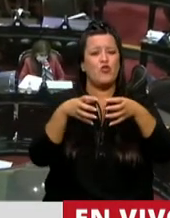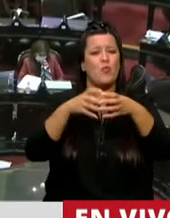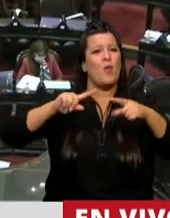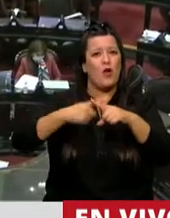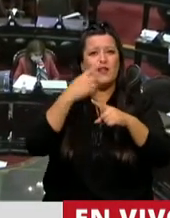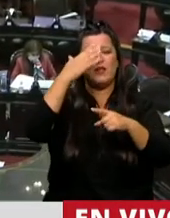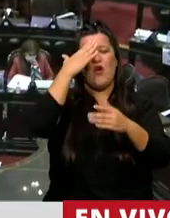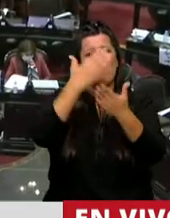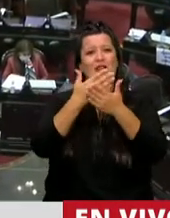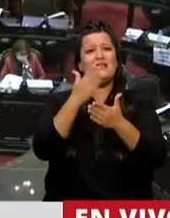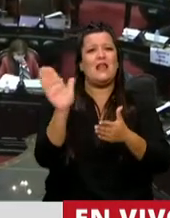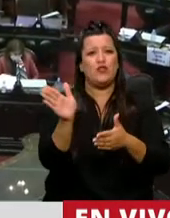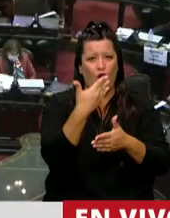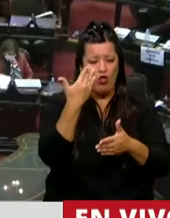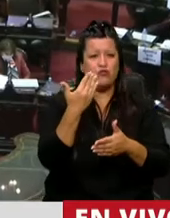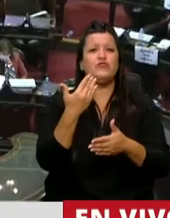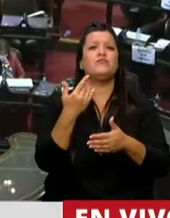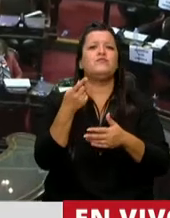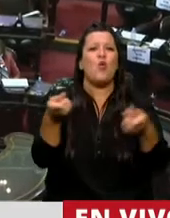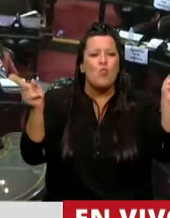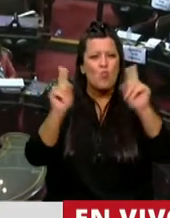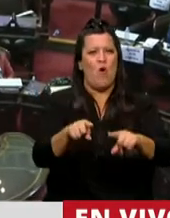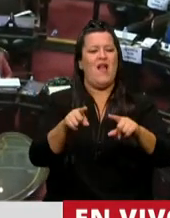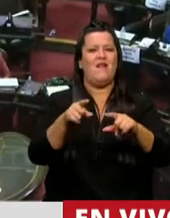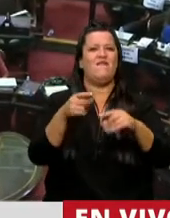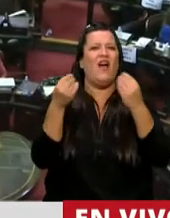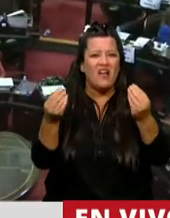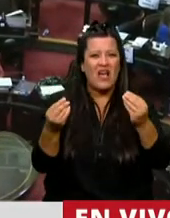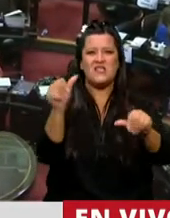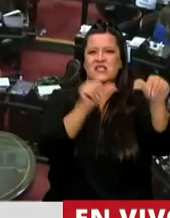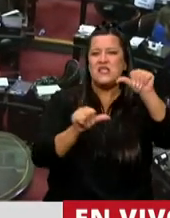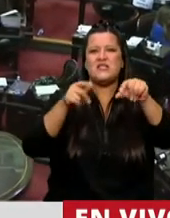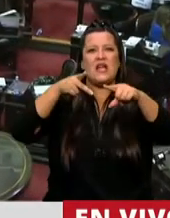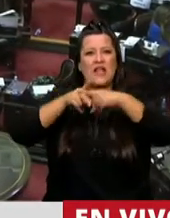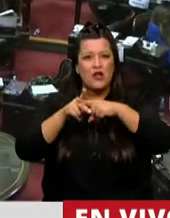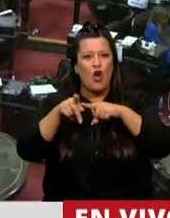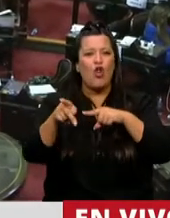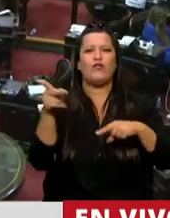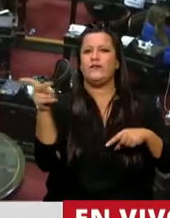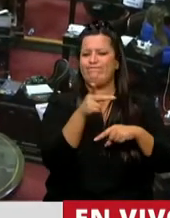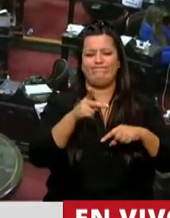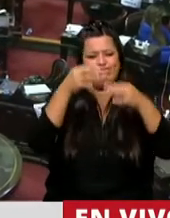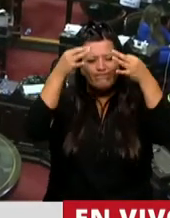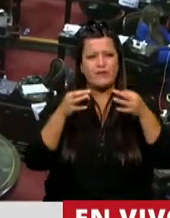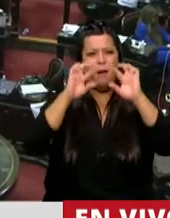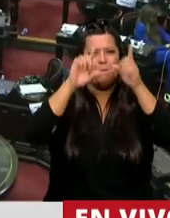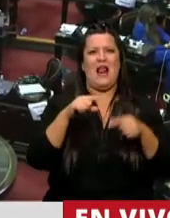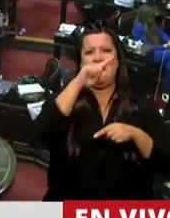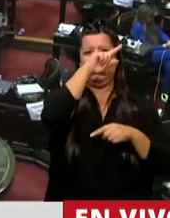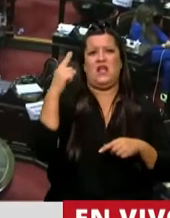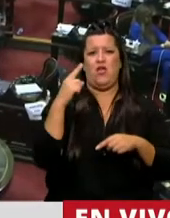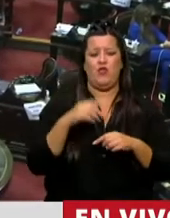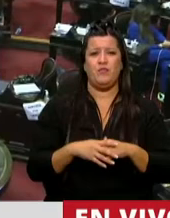los destinos de los argentinos, de volver a colocar a la ciencia y a la tecnología como una política de Estado el lugar que no